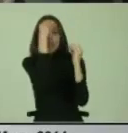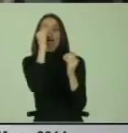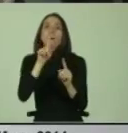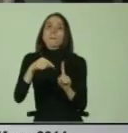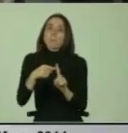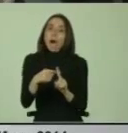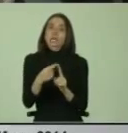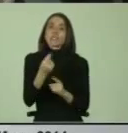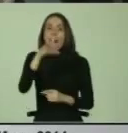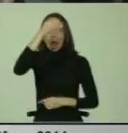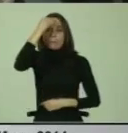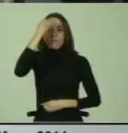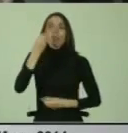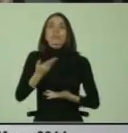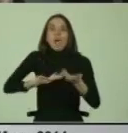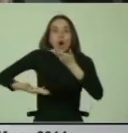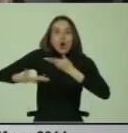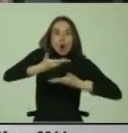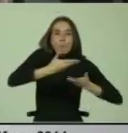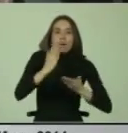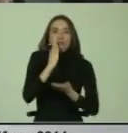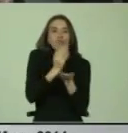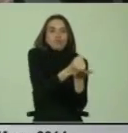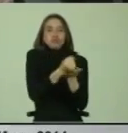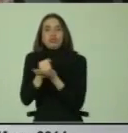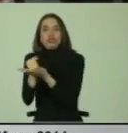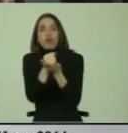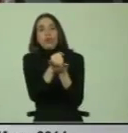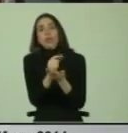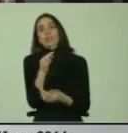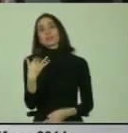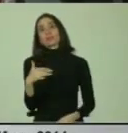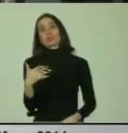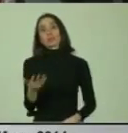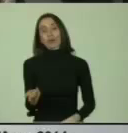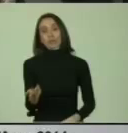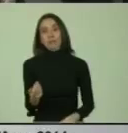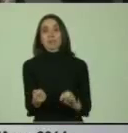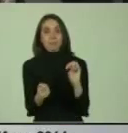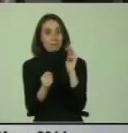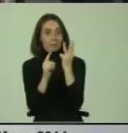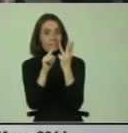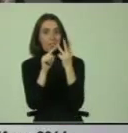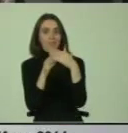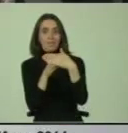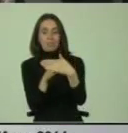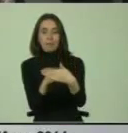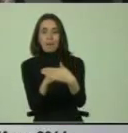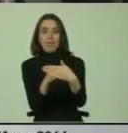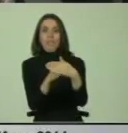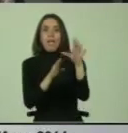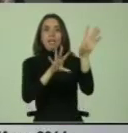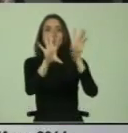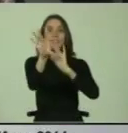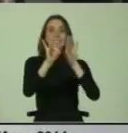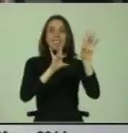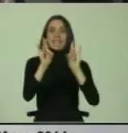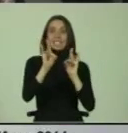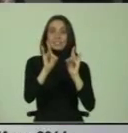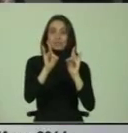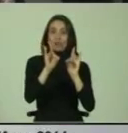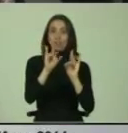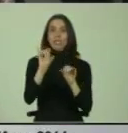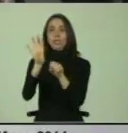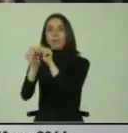valores de cooperación, de solidaridad, que son tan importantes. Tercera barrera, selección y discriminación hacia